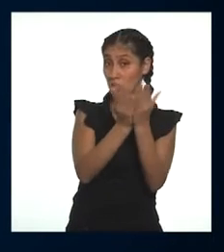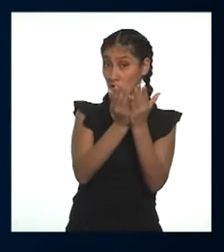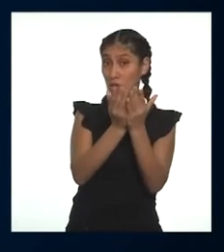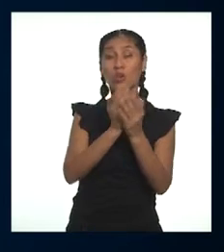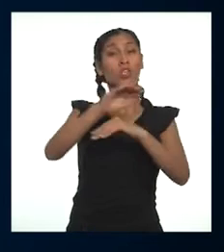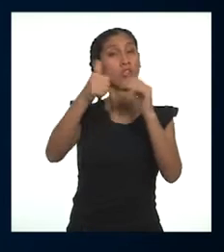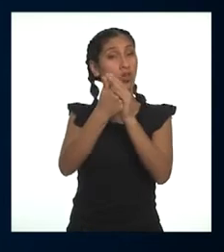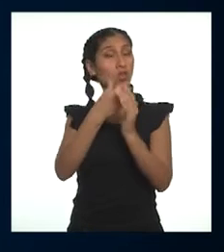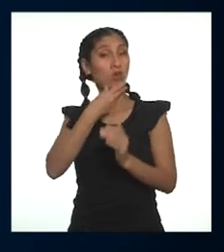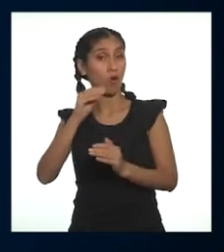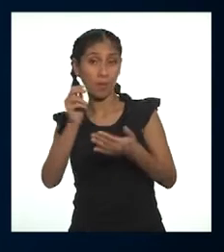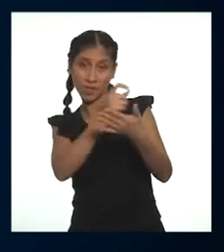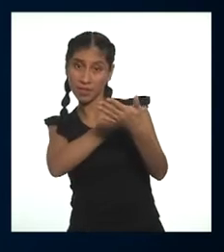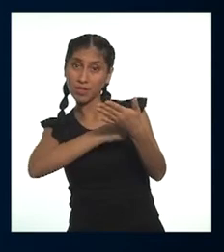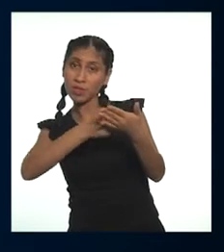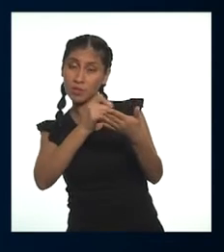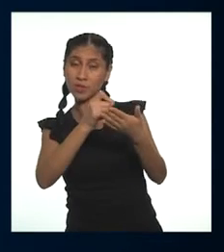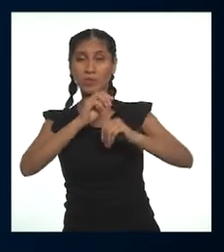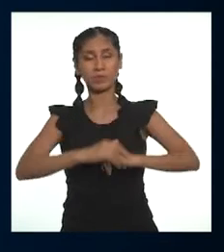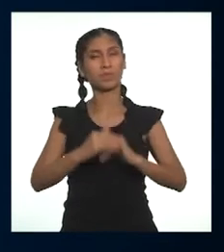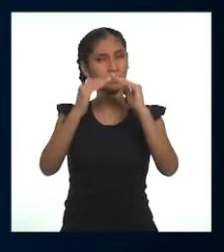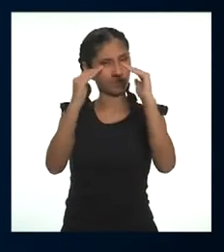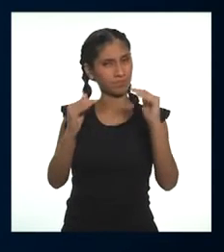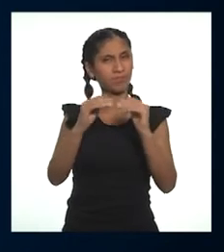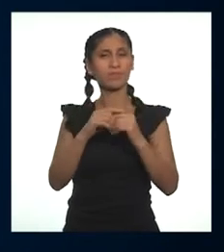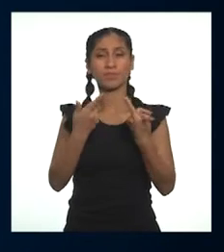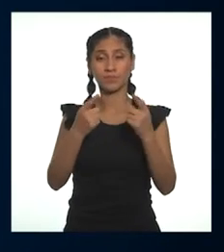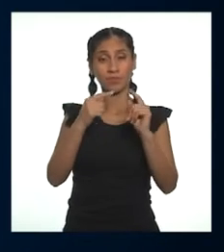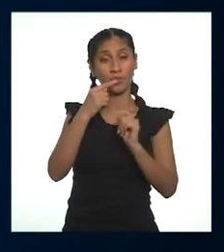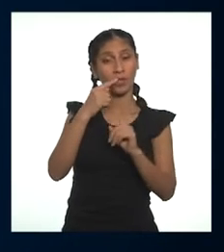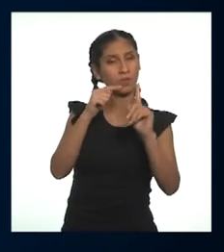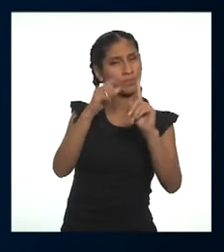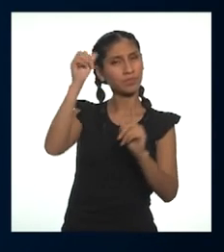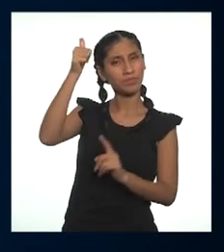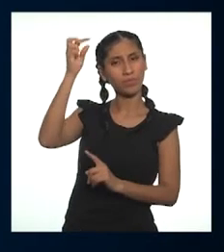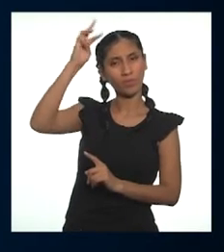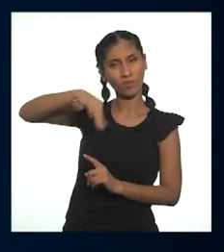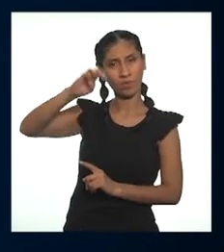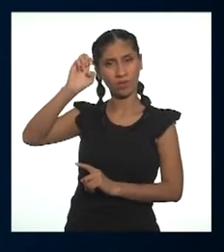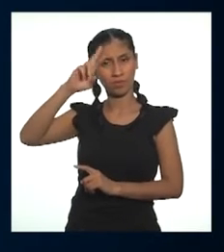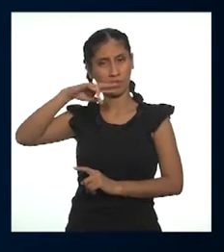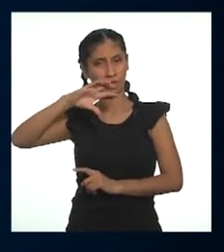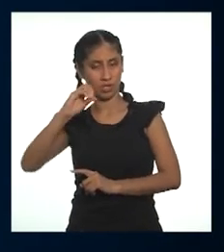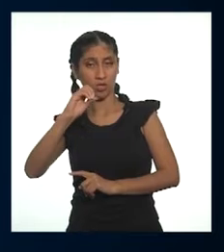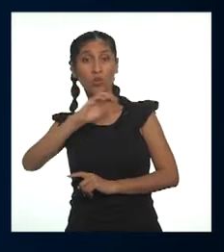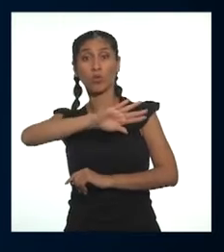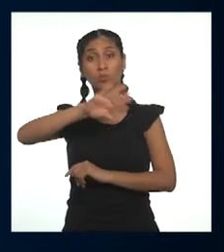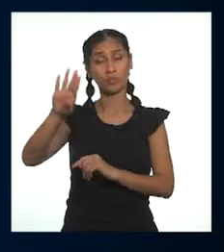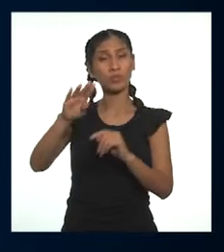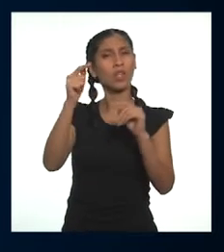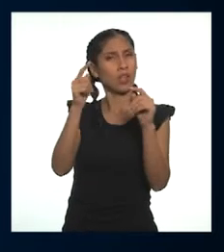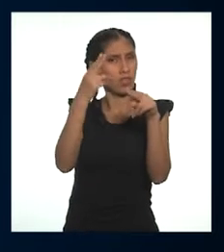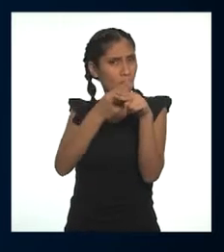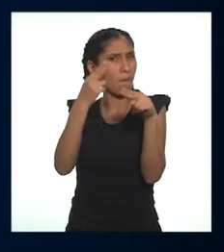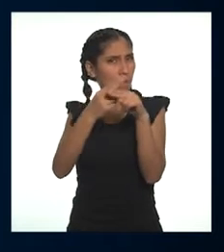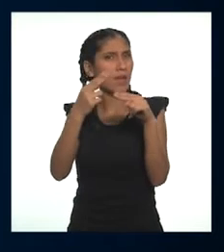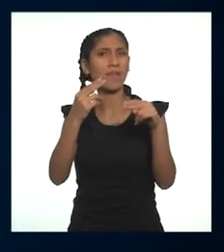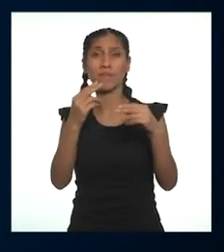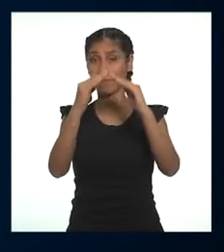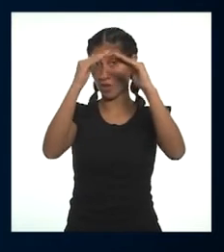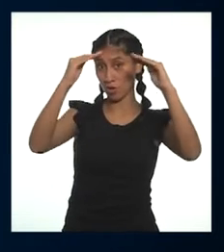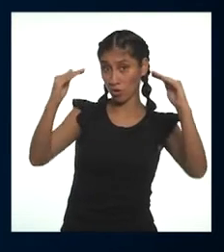en la escuela, de la Casa de la Literatura Peruana. Américo Vespucci se llamó la escuelita